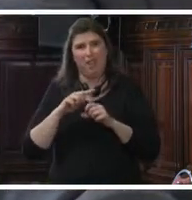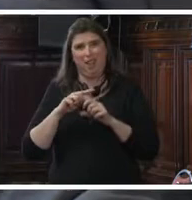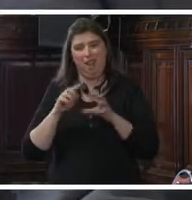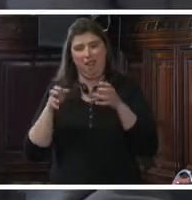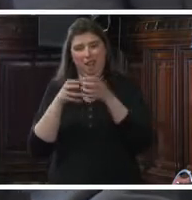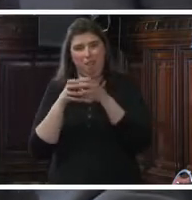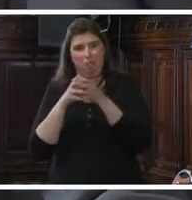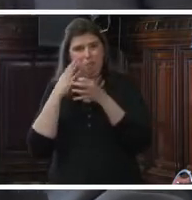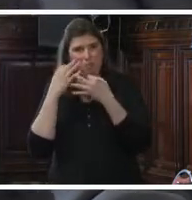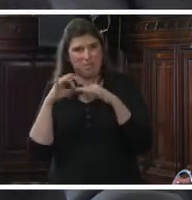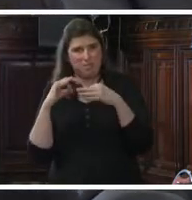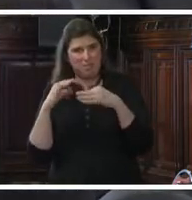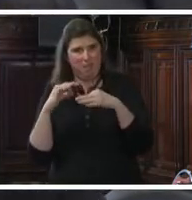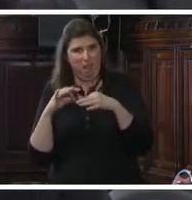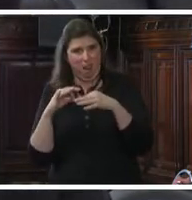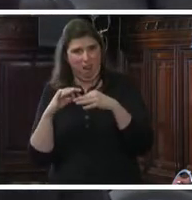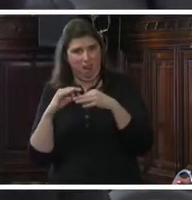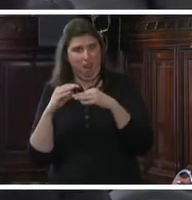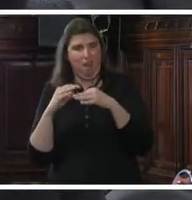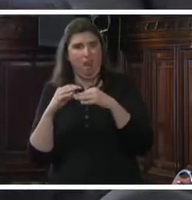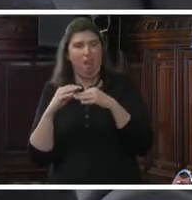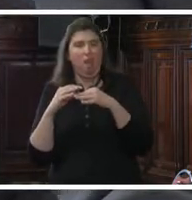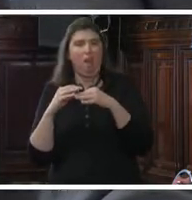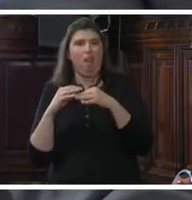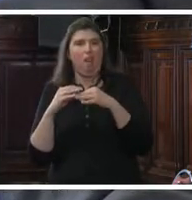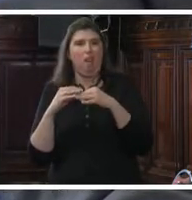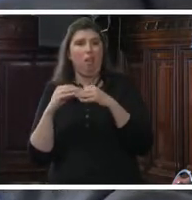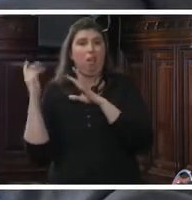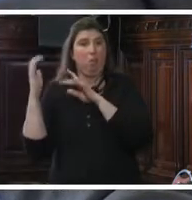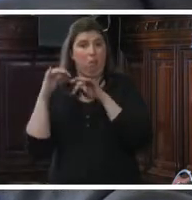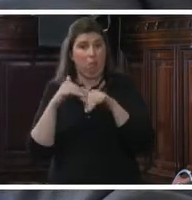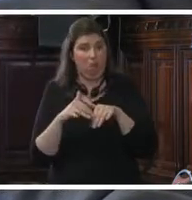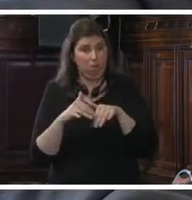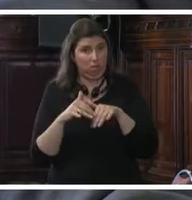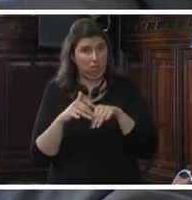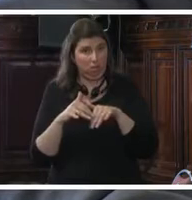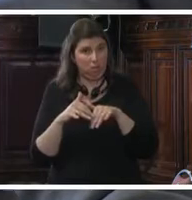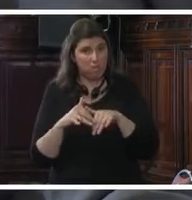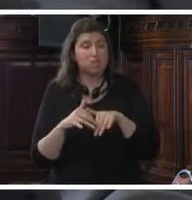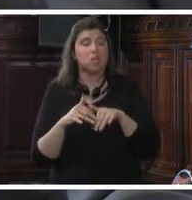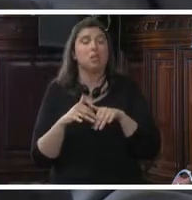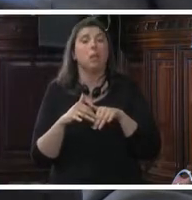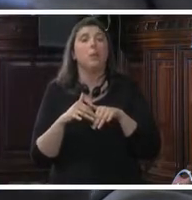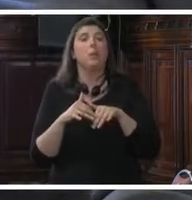migrantes y refugiados está